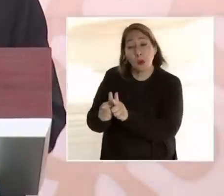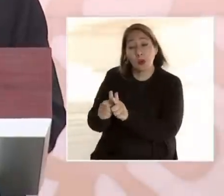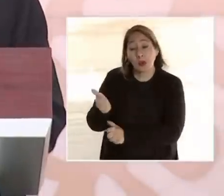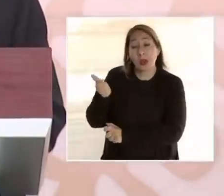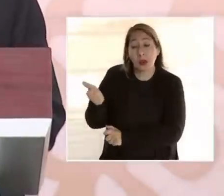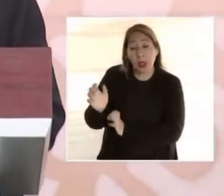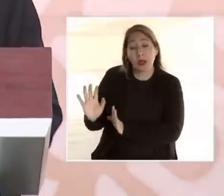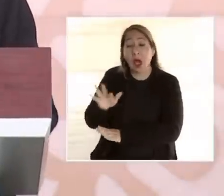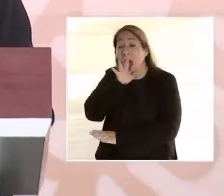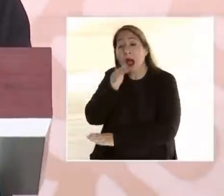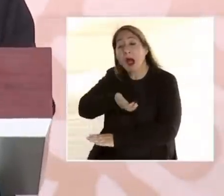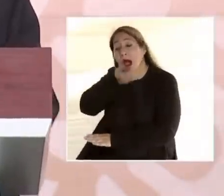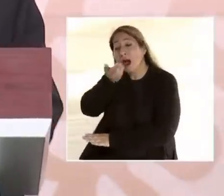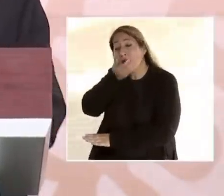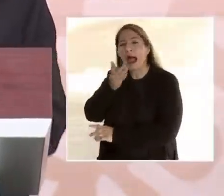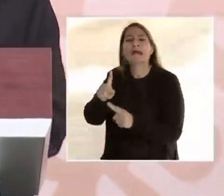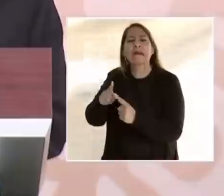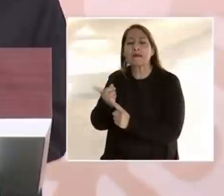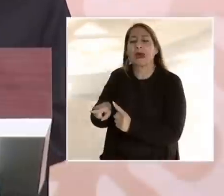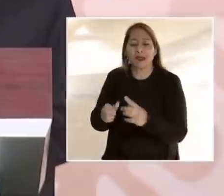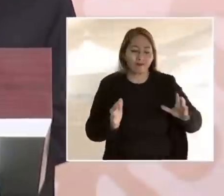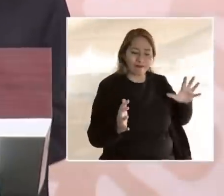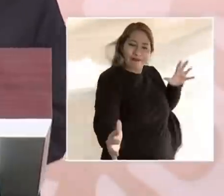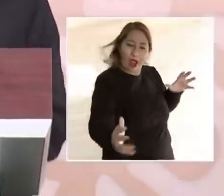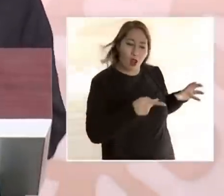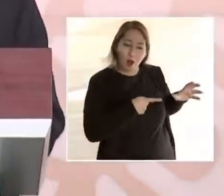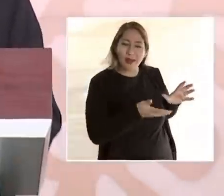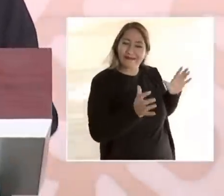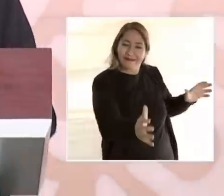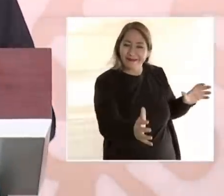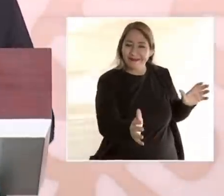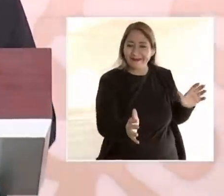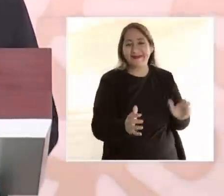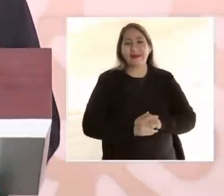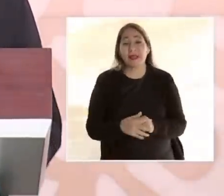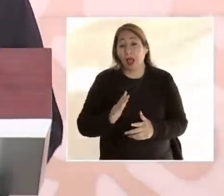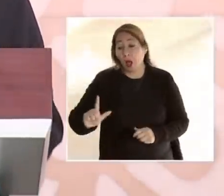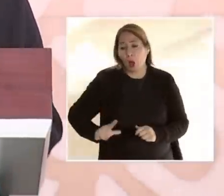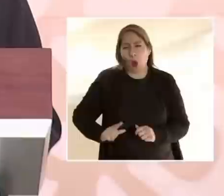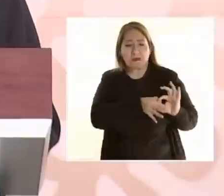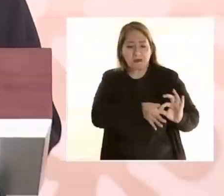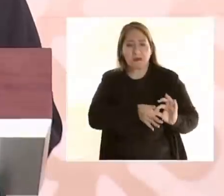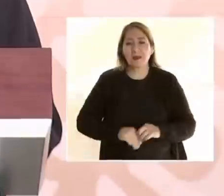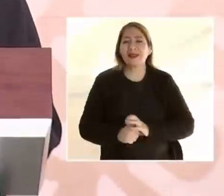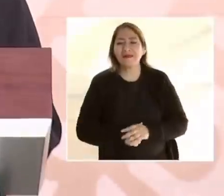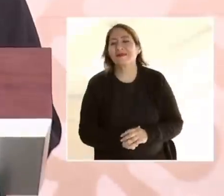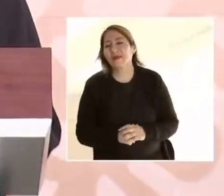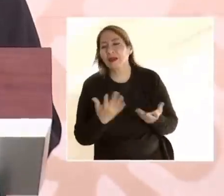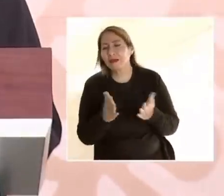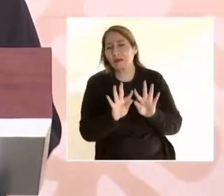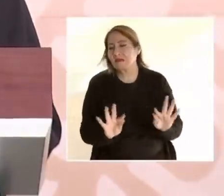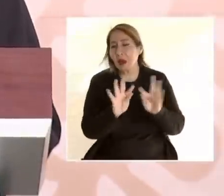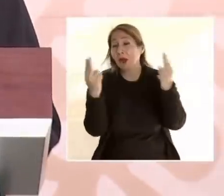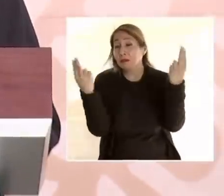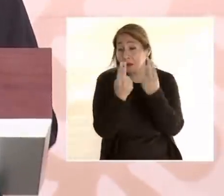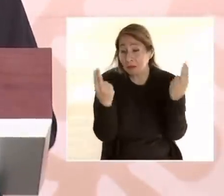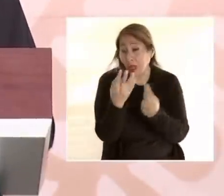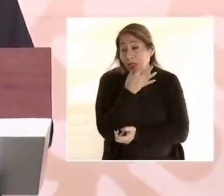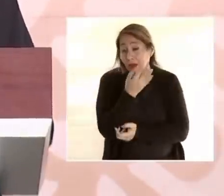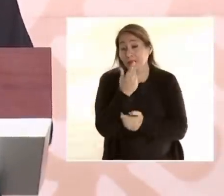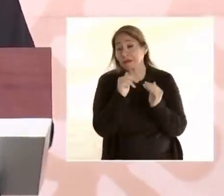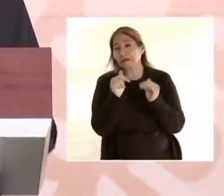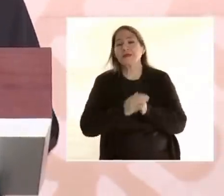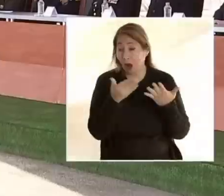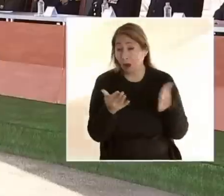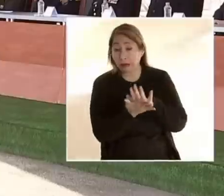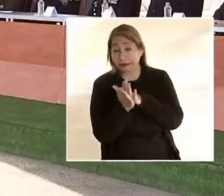porque en México mandan las mayorías y se gobierna con honestidad y con justicia. También es necesario destacar que en estos